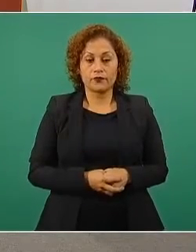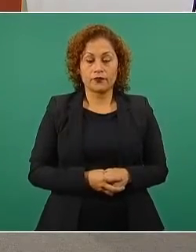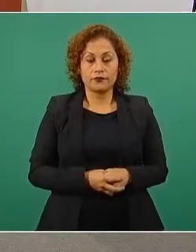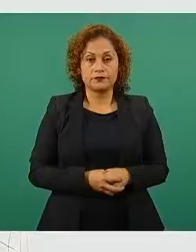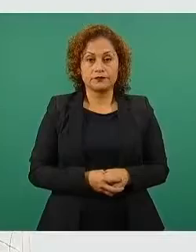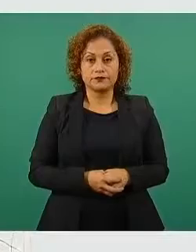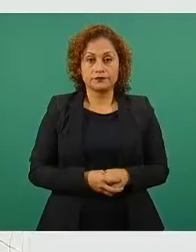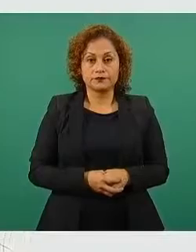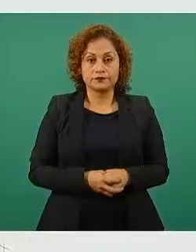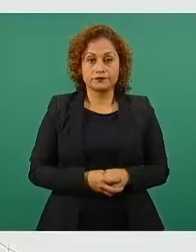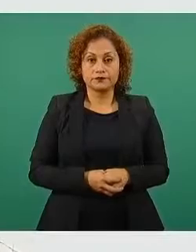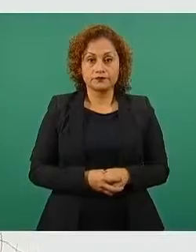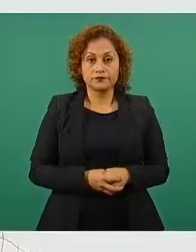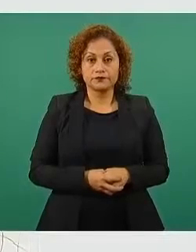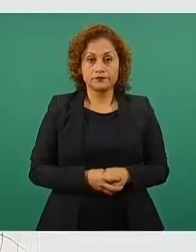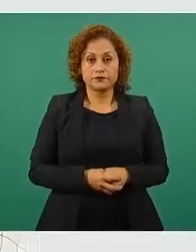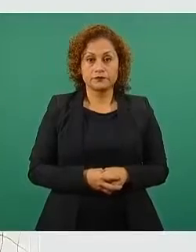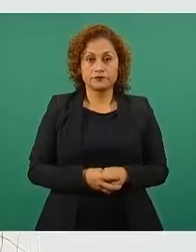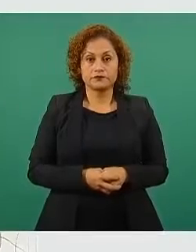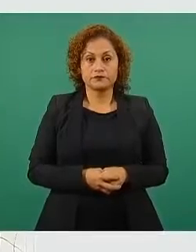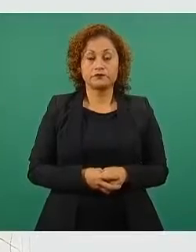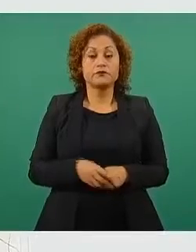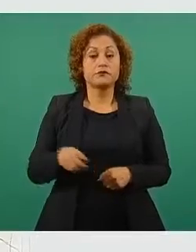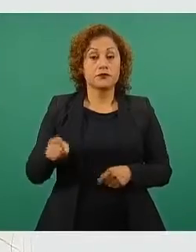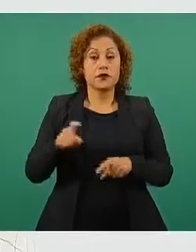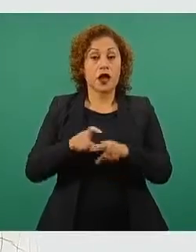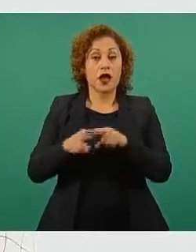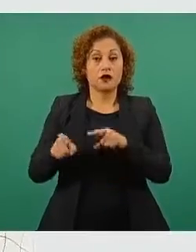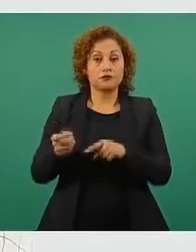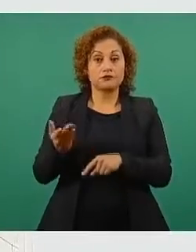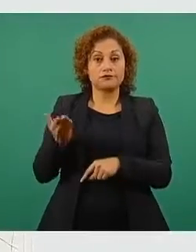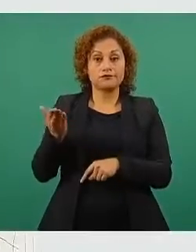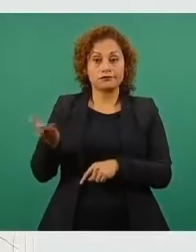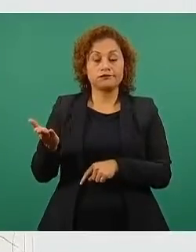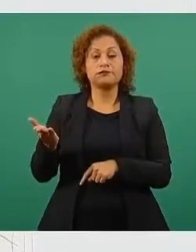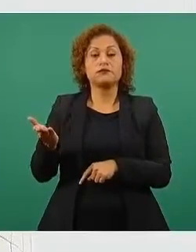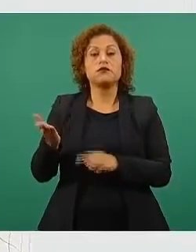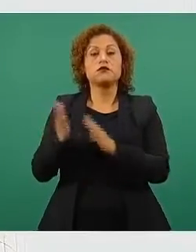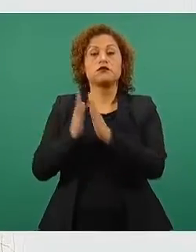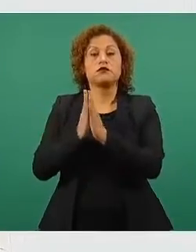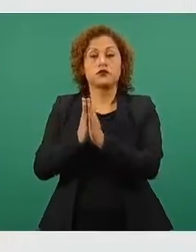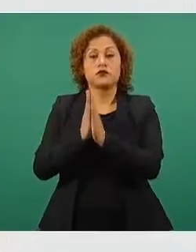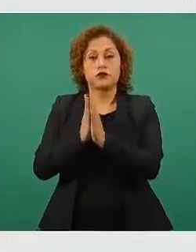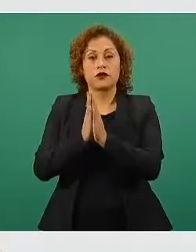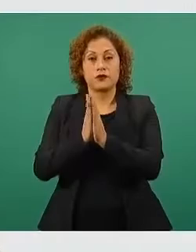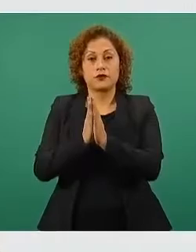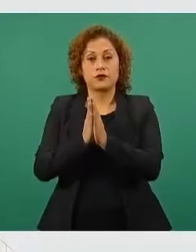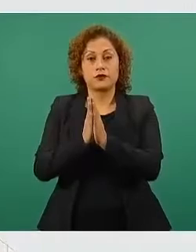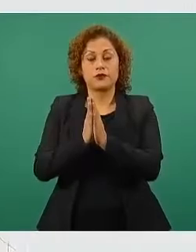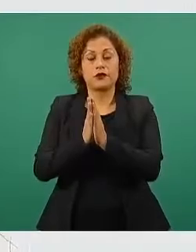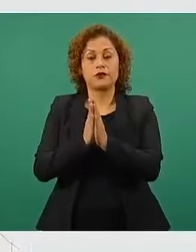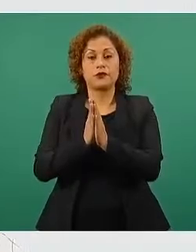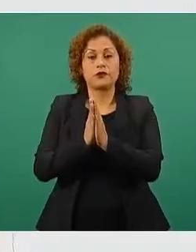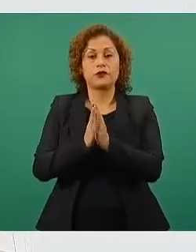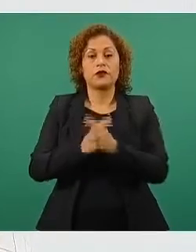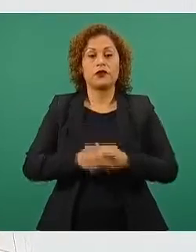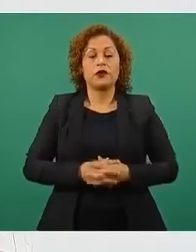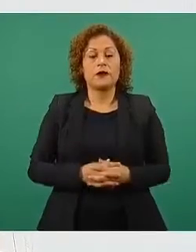pidió que no votara a favor de la de